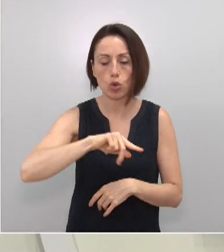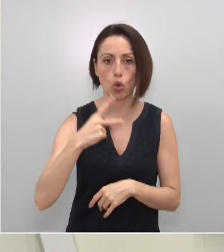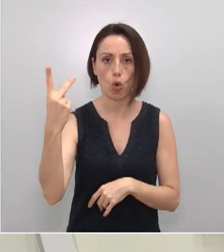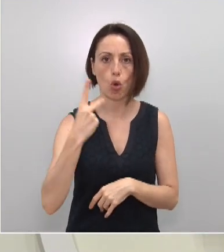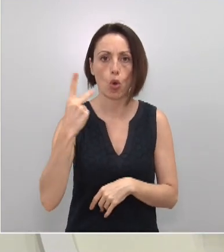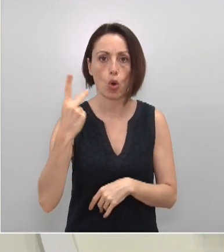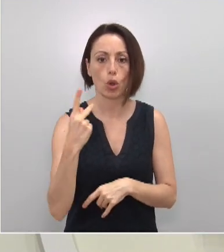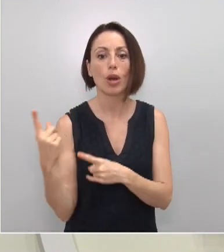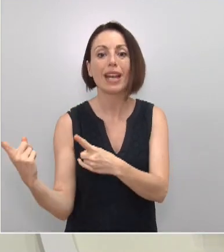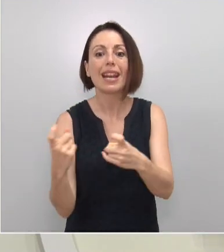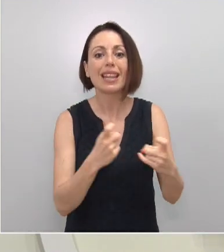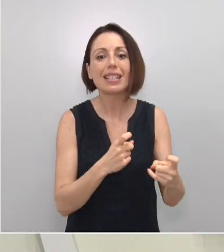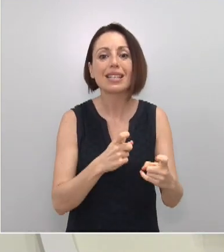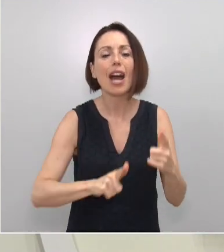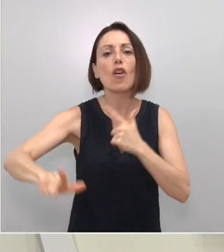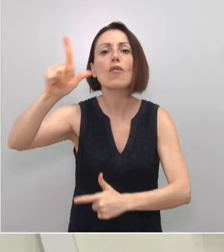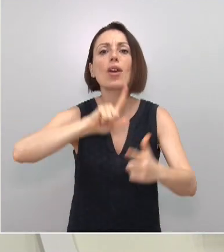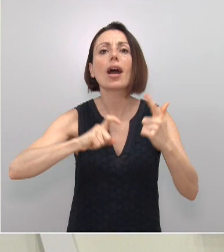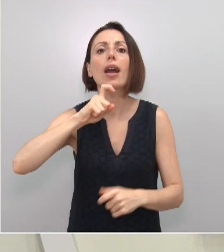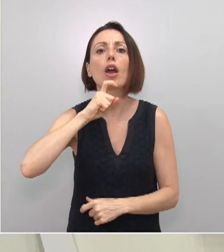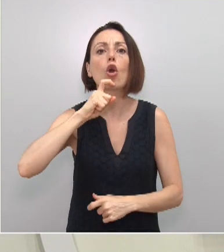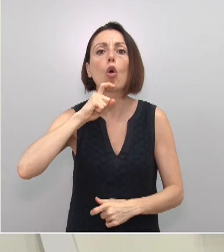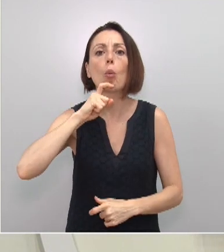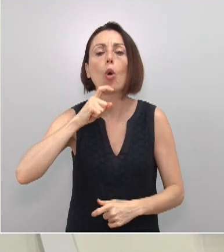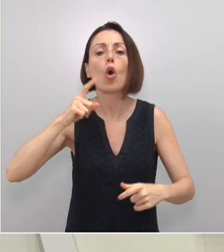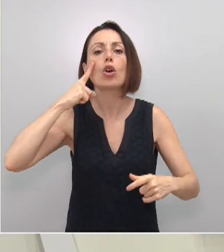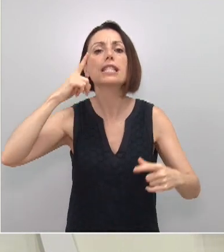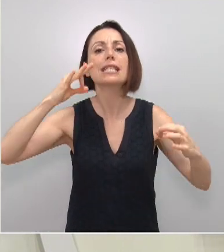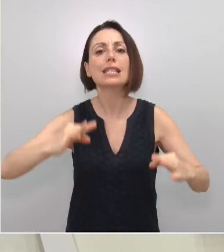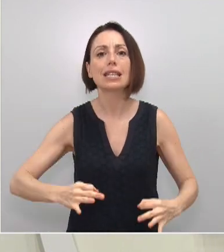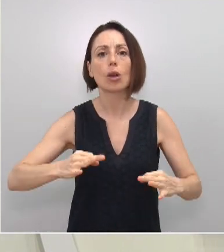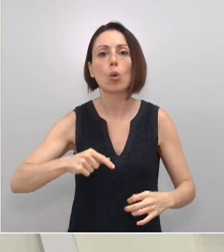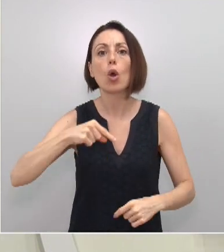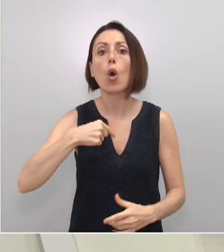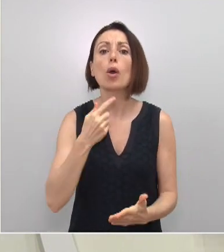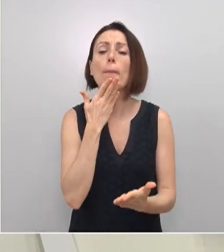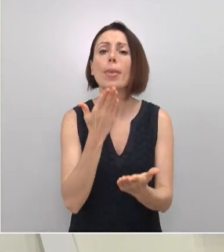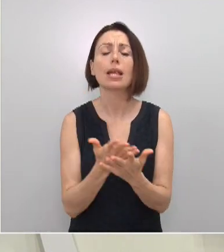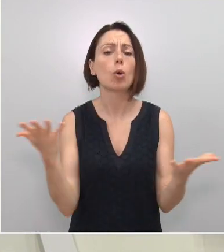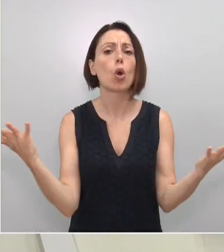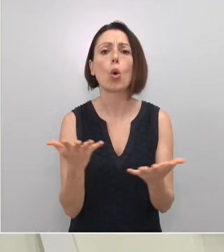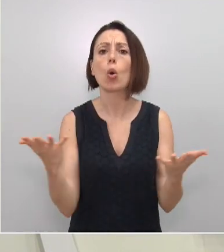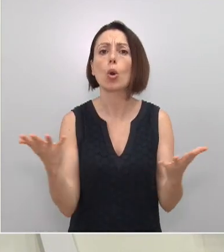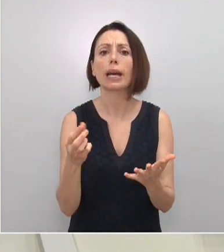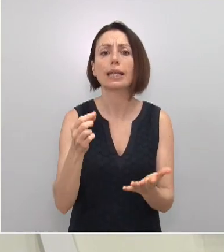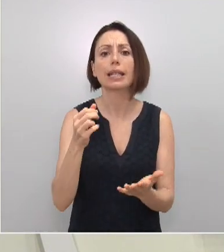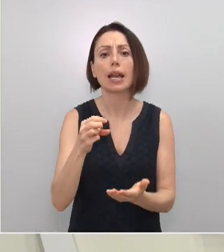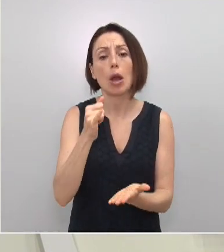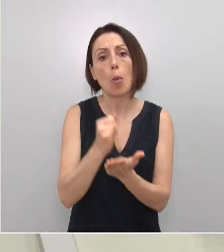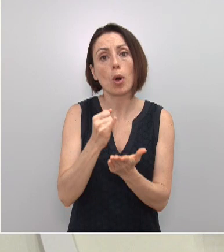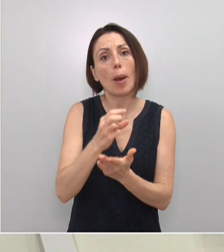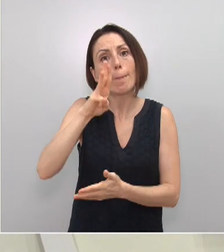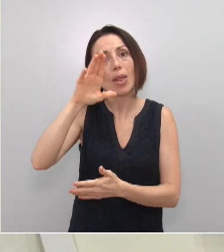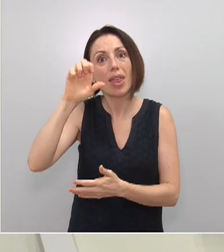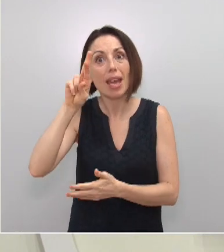Es necesario que viajen seguros. Por eso, hoy reclamamos urgentemente PCRs en